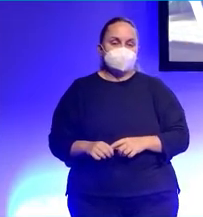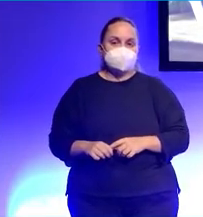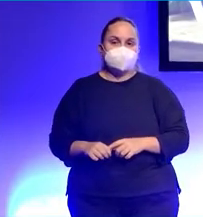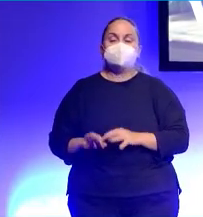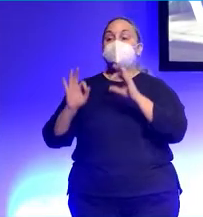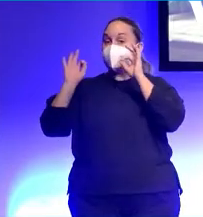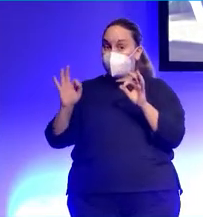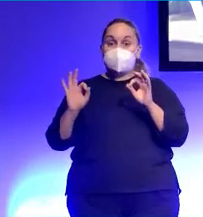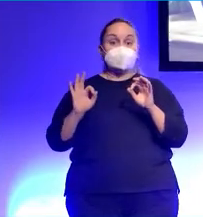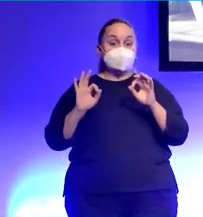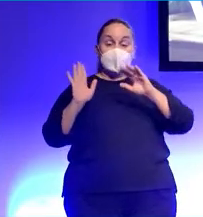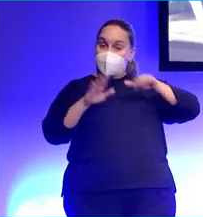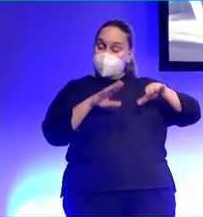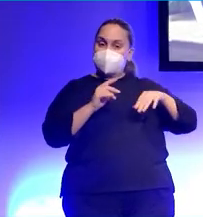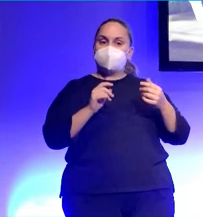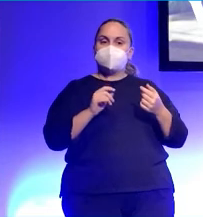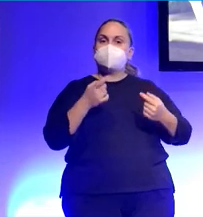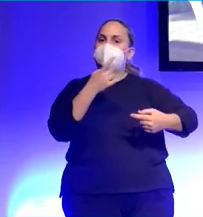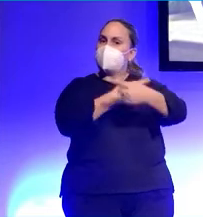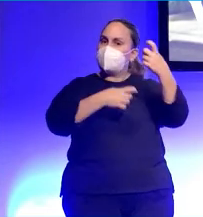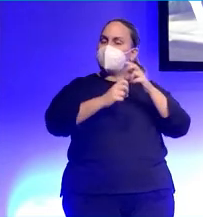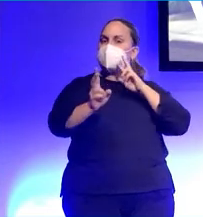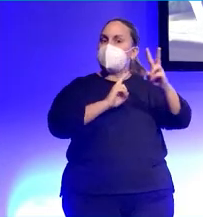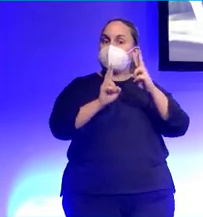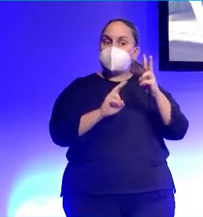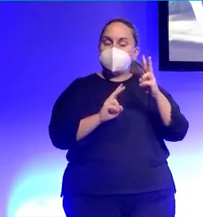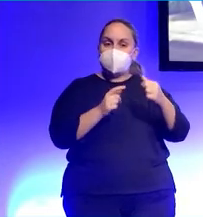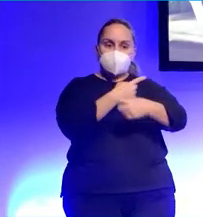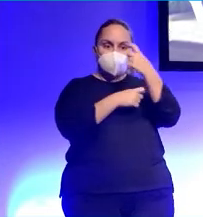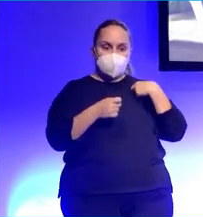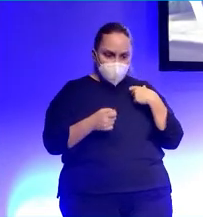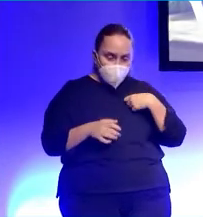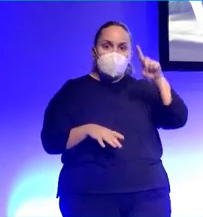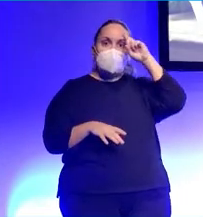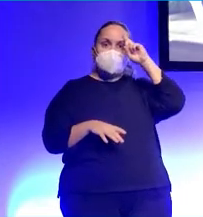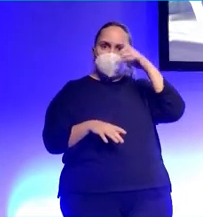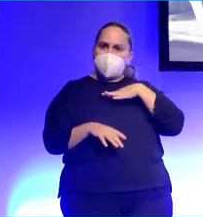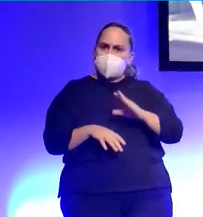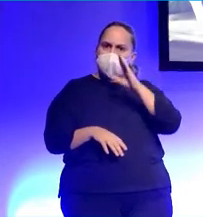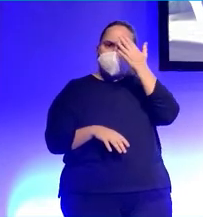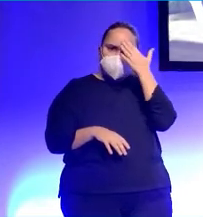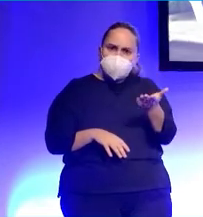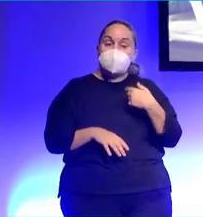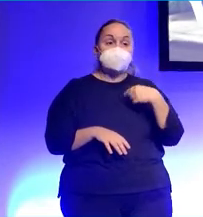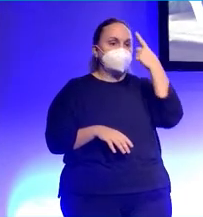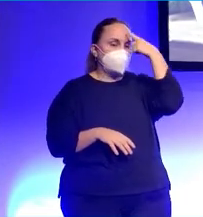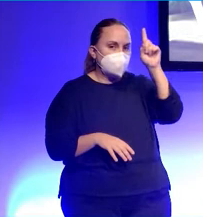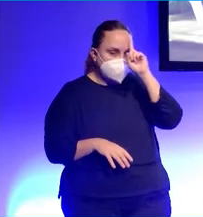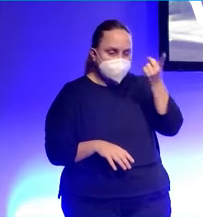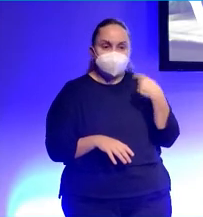Yo respondo dudas de oyentes y no pasa nada por decirle a oyente no sé de lo que me estás hablando, no llego hasta ahí, no doy la talla para hablar de esto.